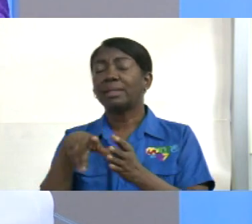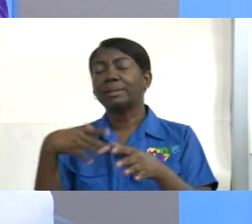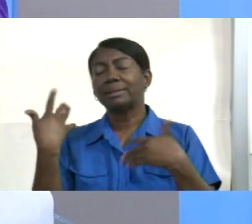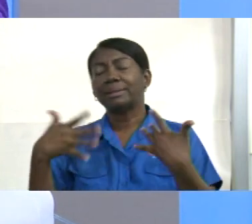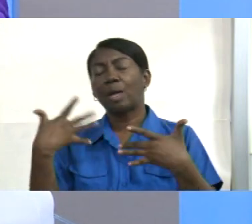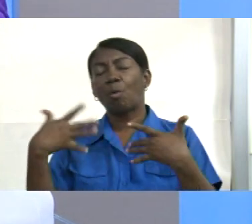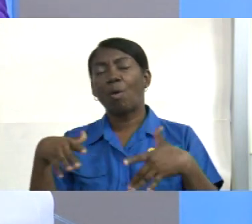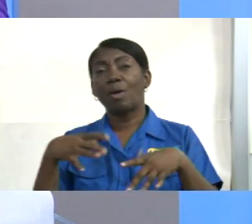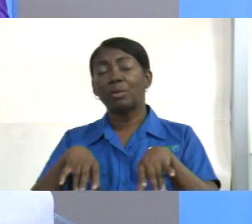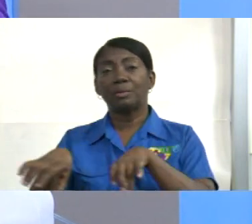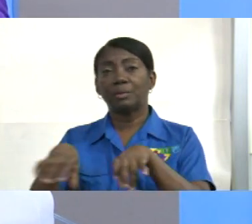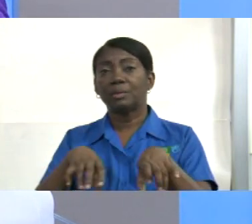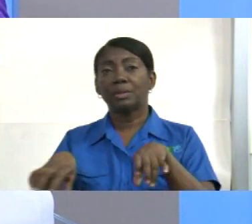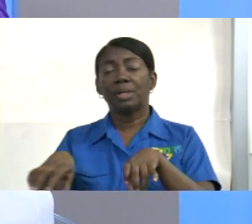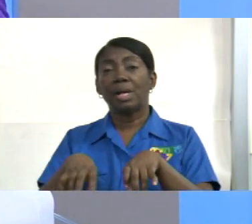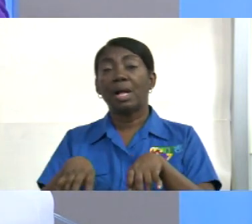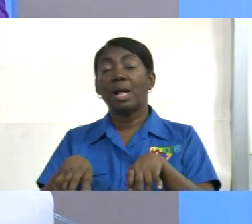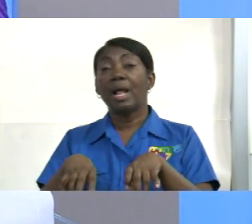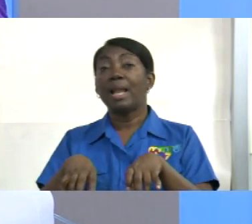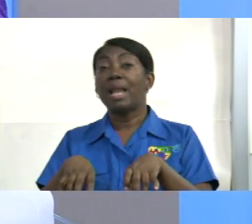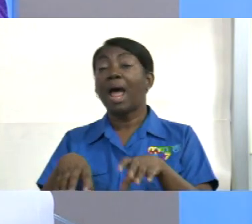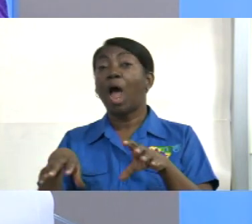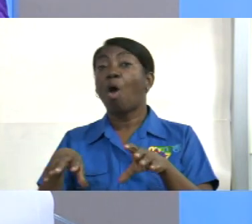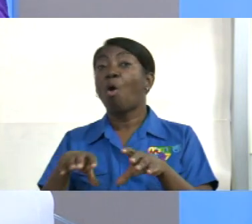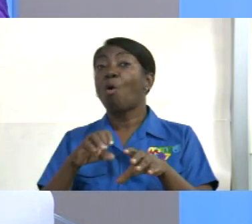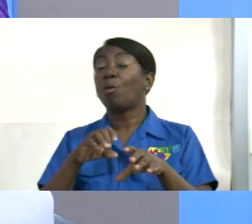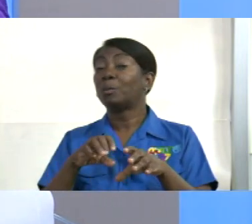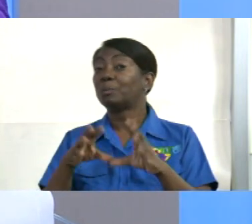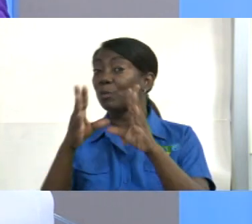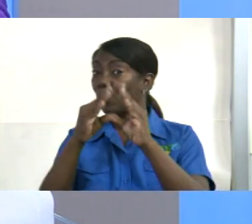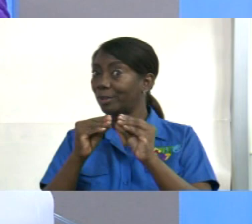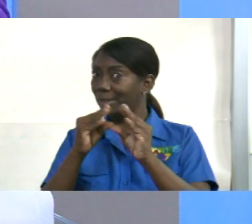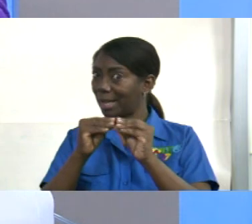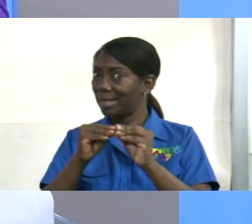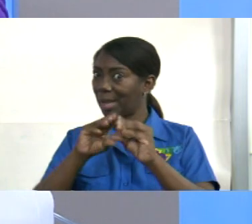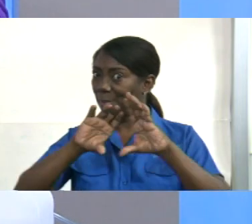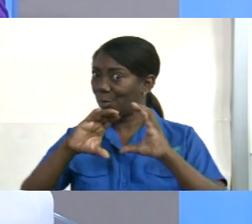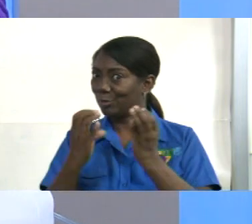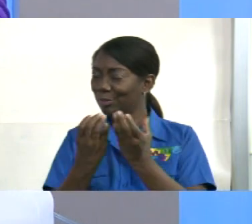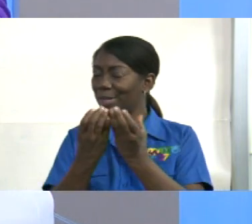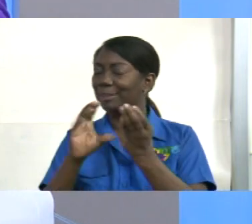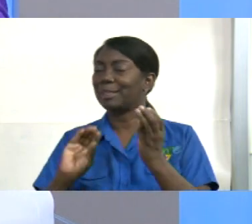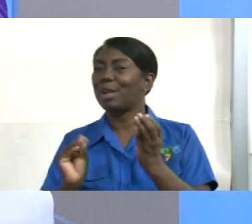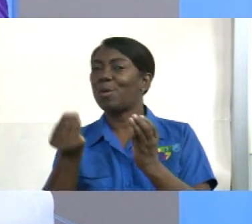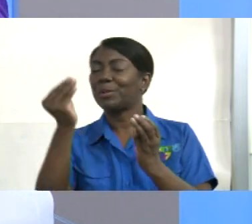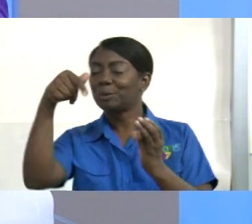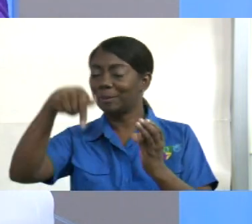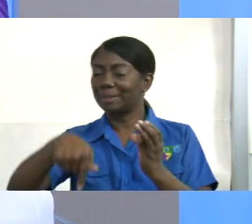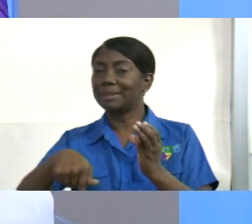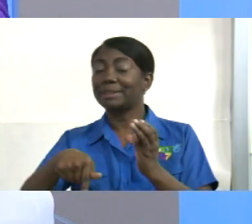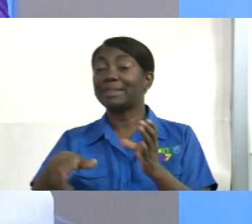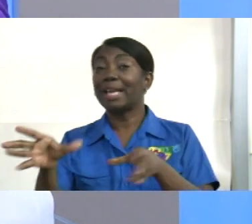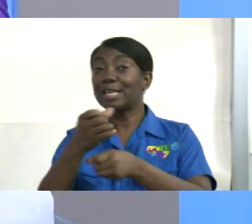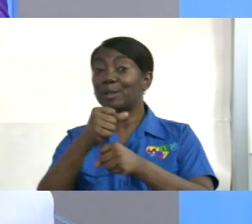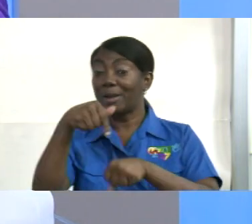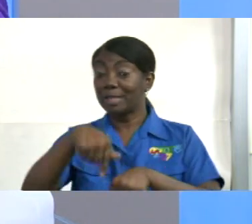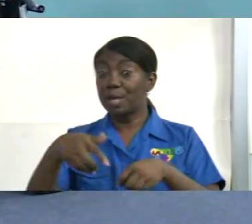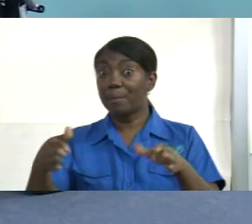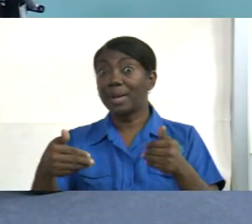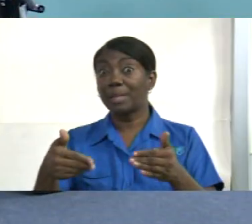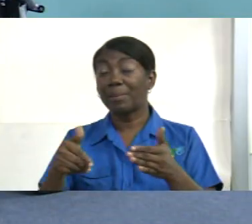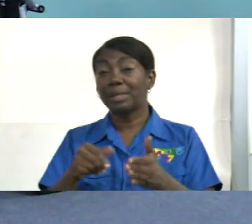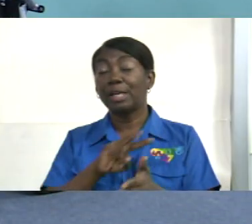evento que fue la juventud mundial la jornada mundial de la juventud que se desarrolló aquí en enero